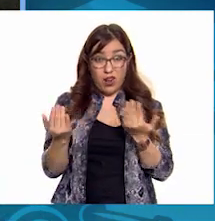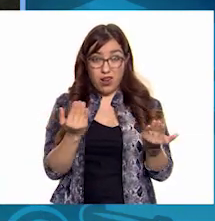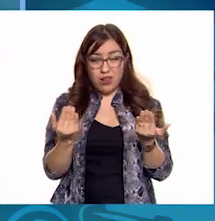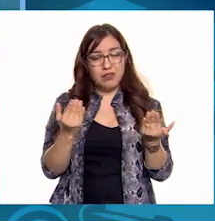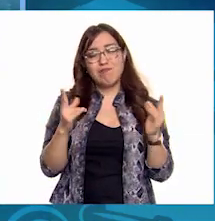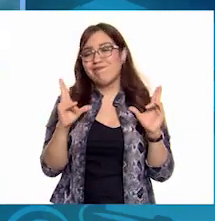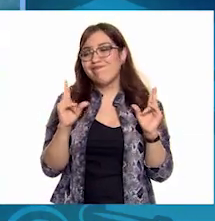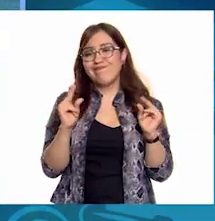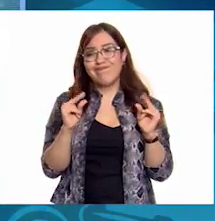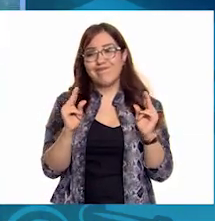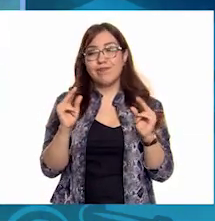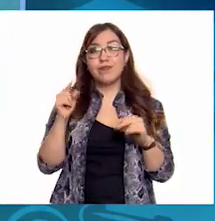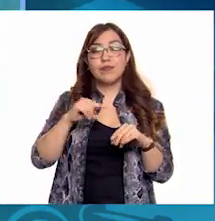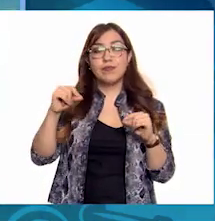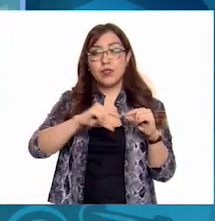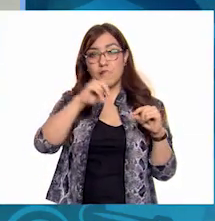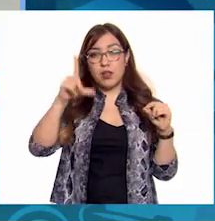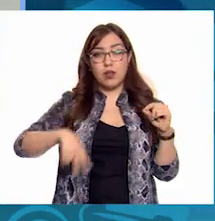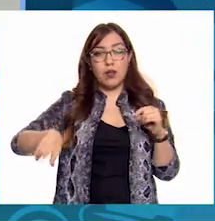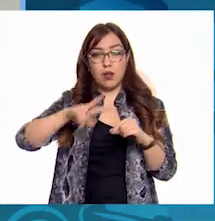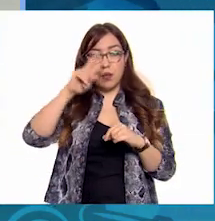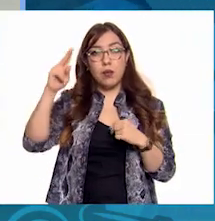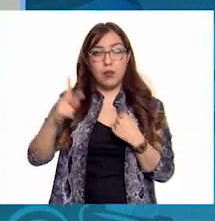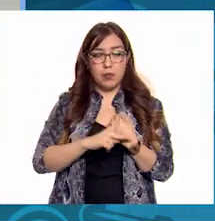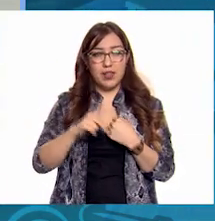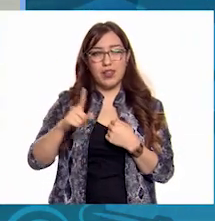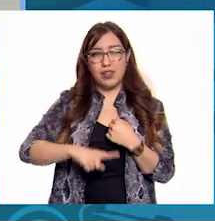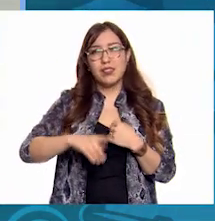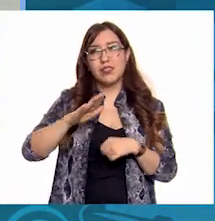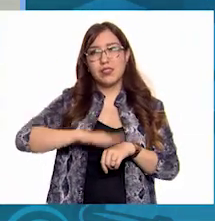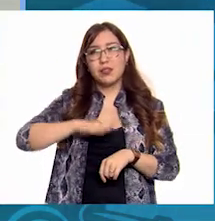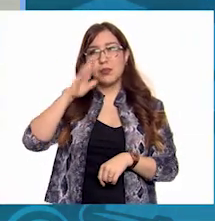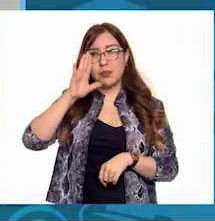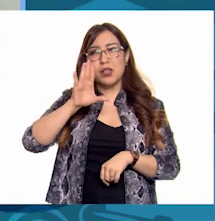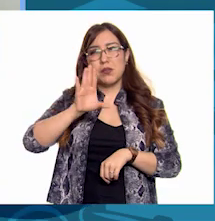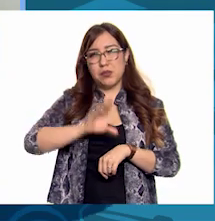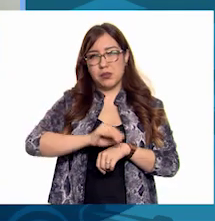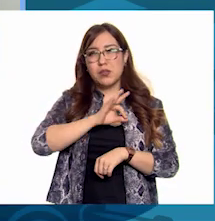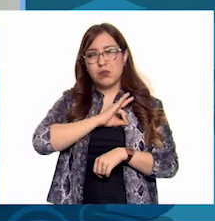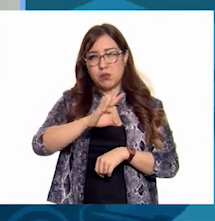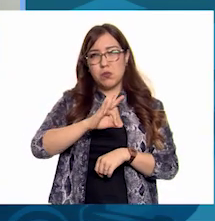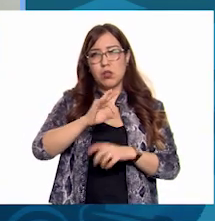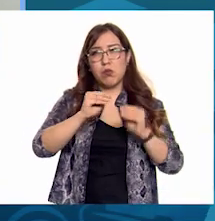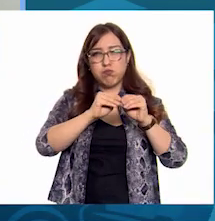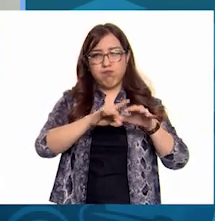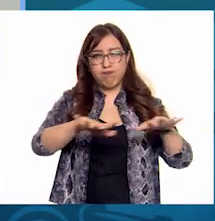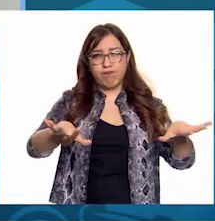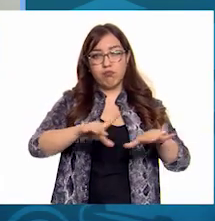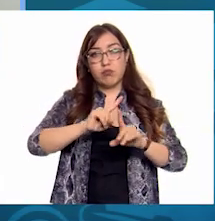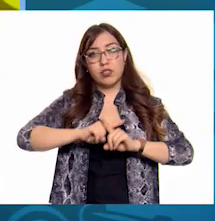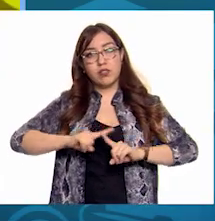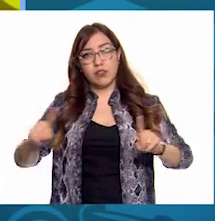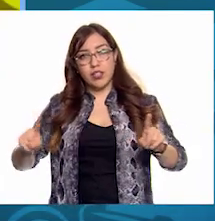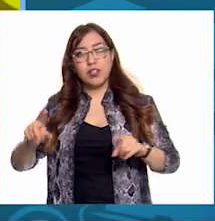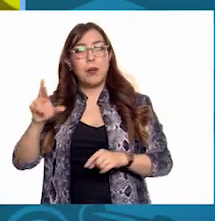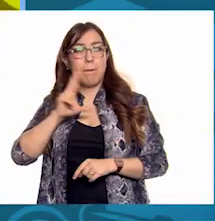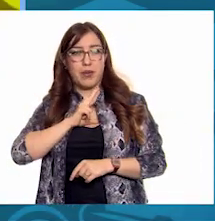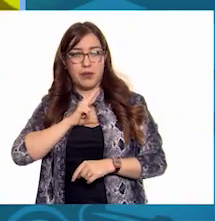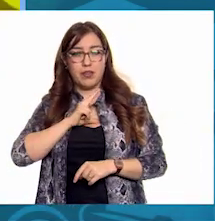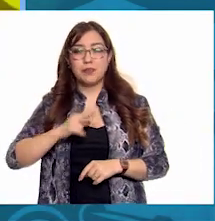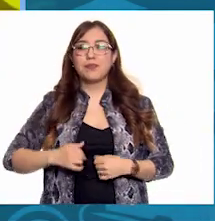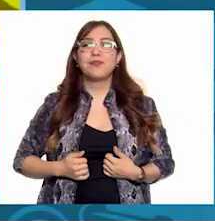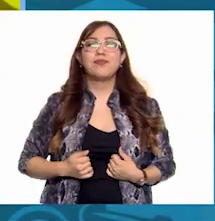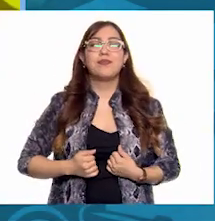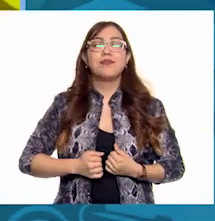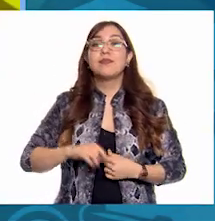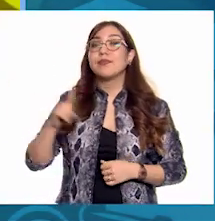Normalmente a la industria federal se le permite un poco más de emisiones Que lo que es a la industria privada A pesar de que los